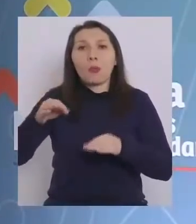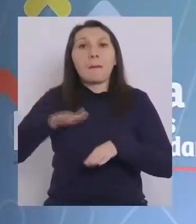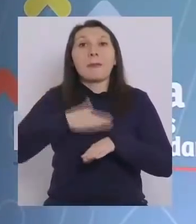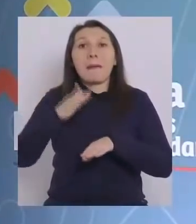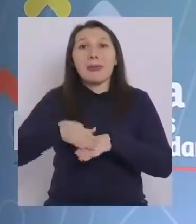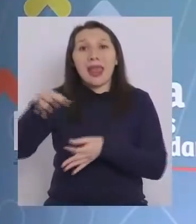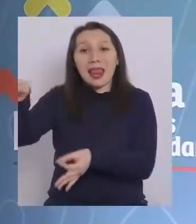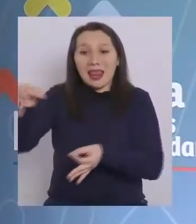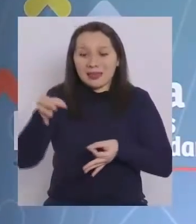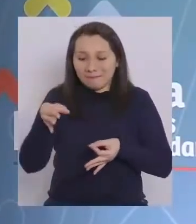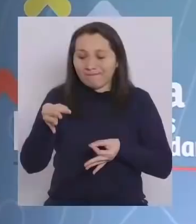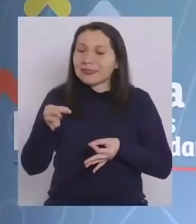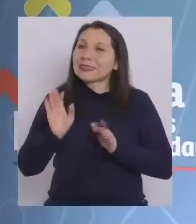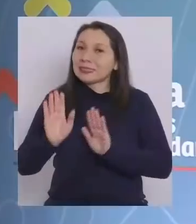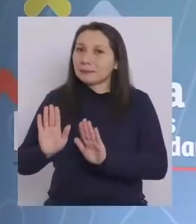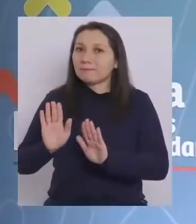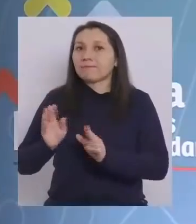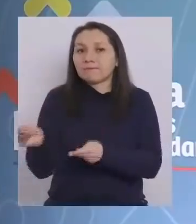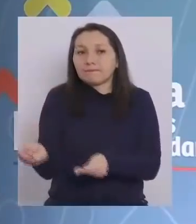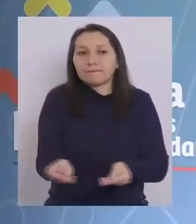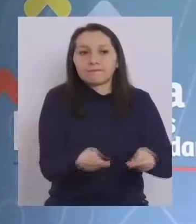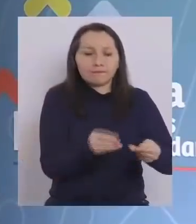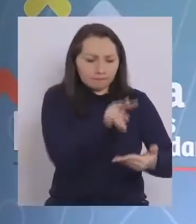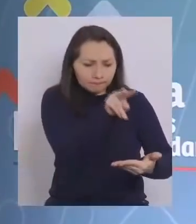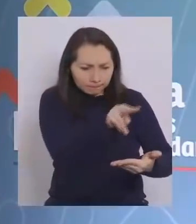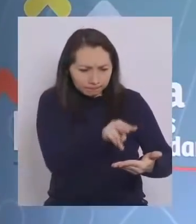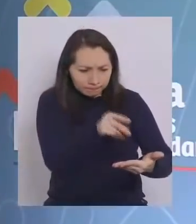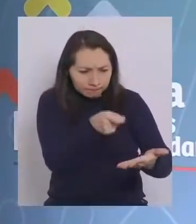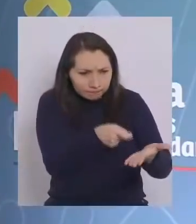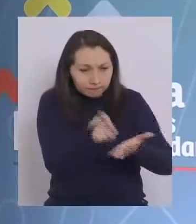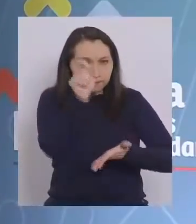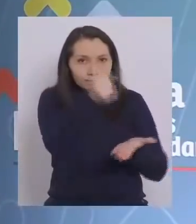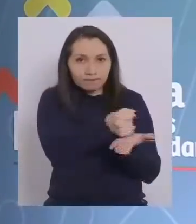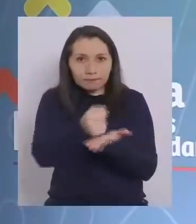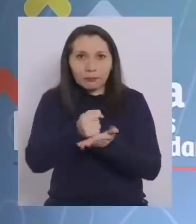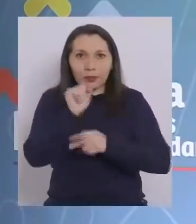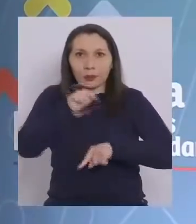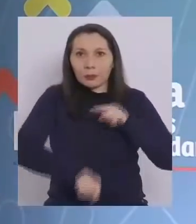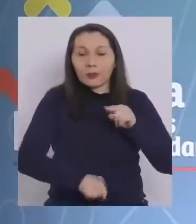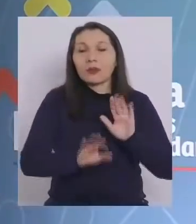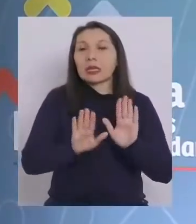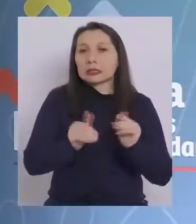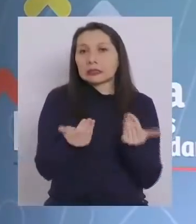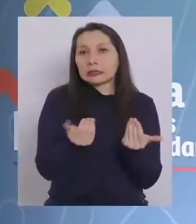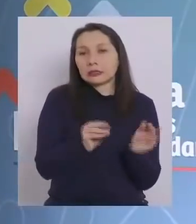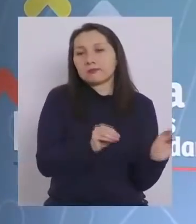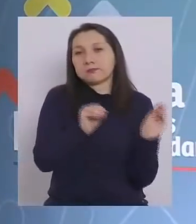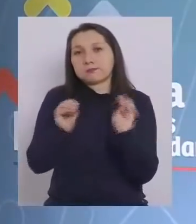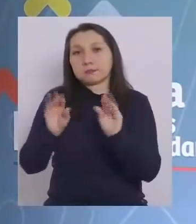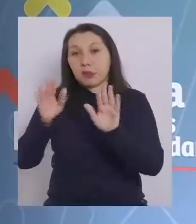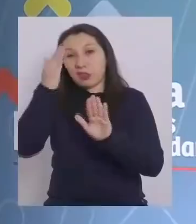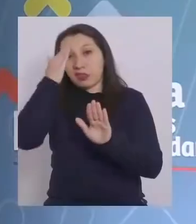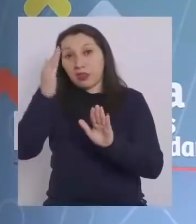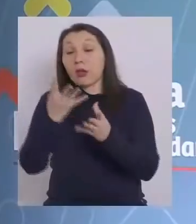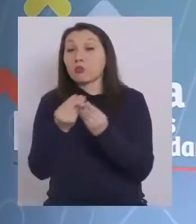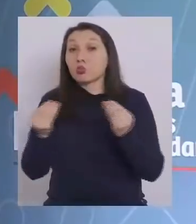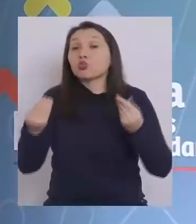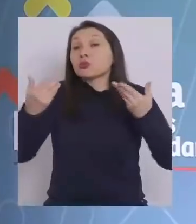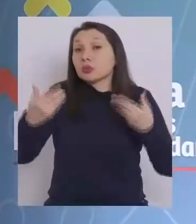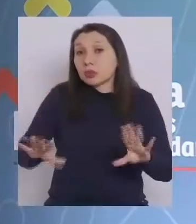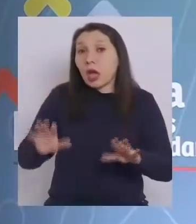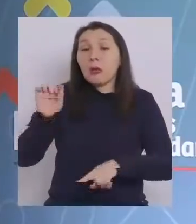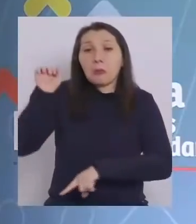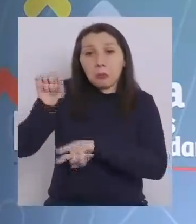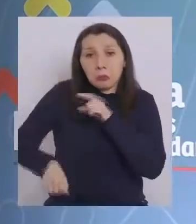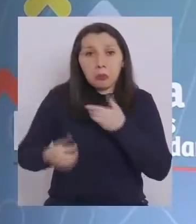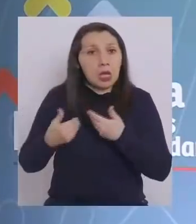papel, por lo tanto requiere una validación bastante estricta y va a requerir ese tiempo de validación. Muchas de ellas ya han sido